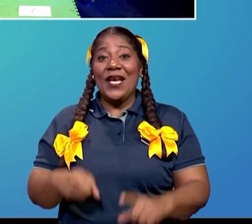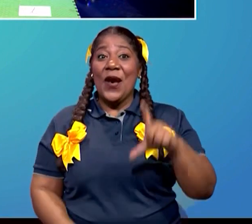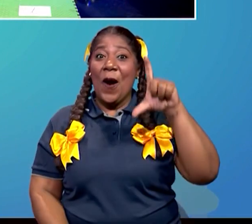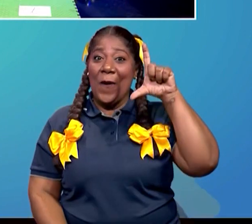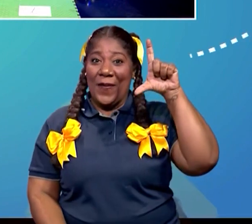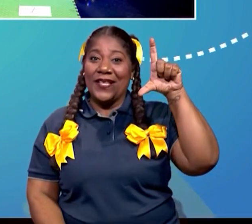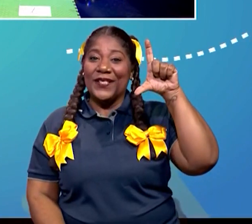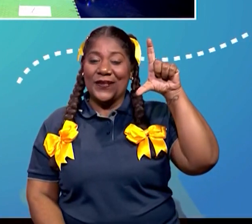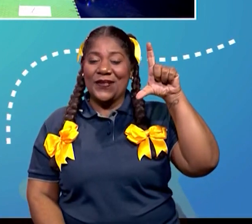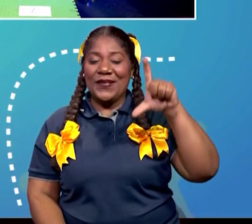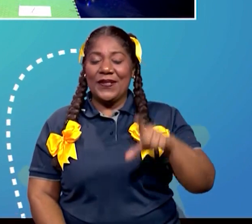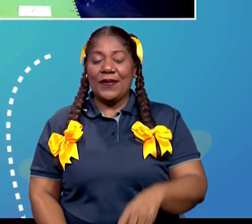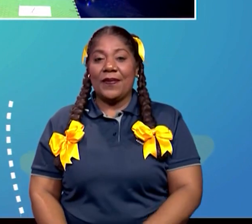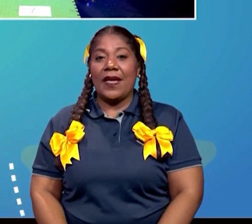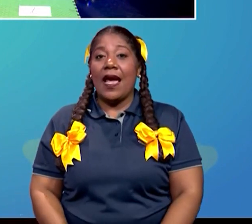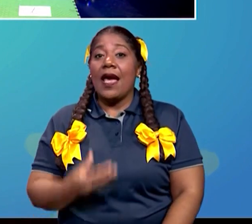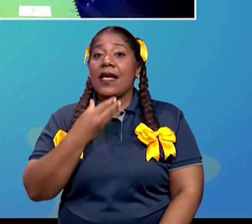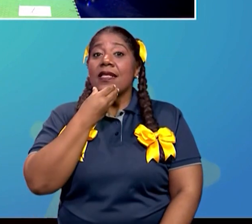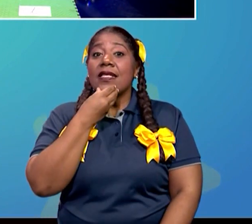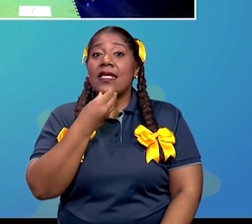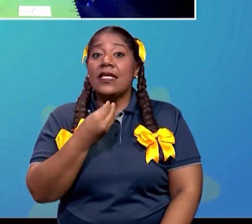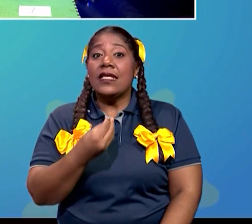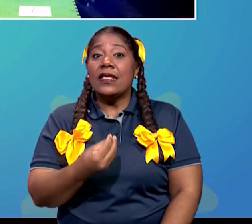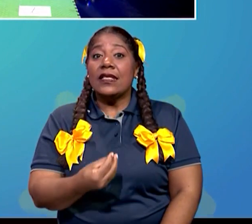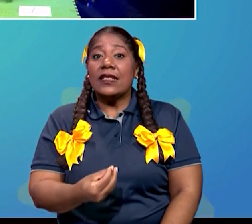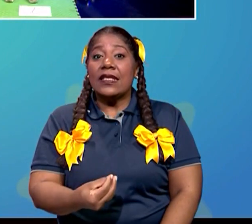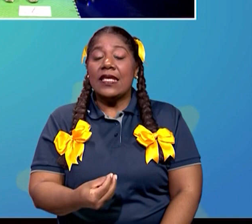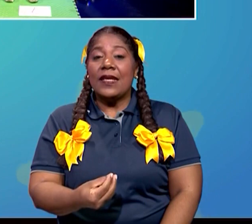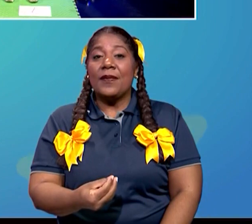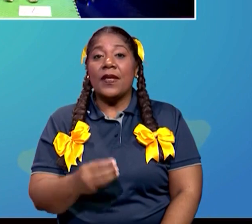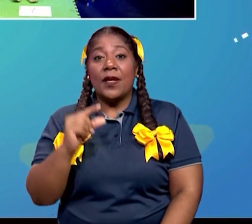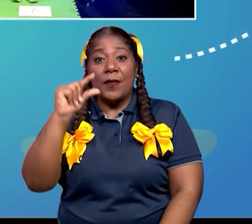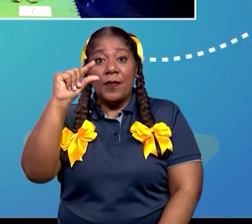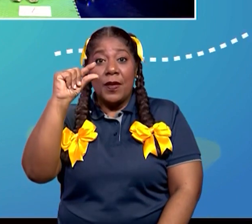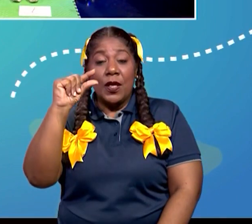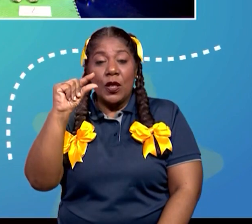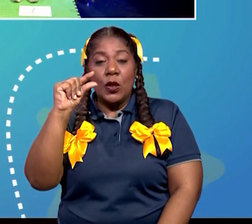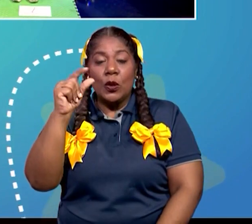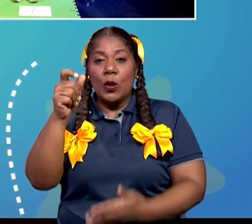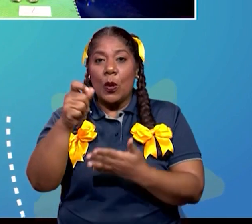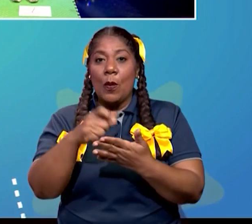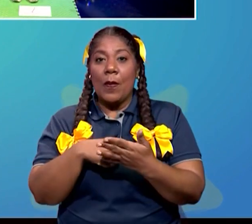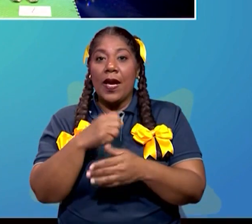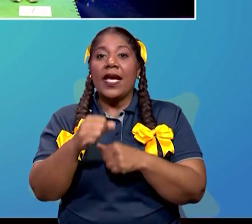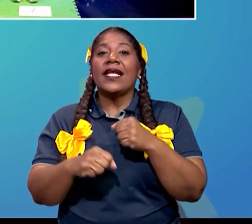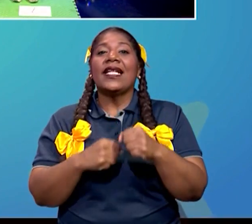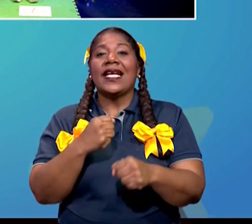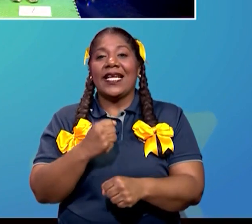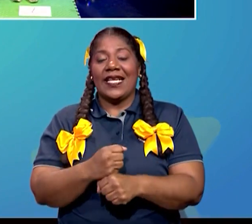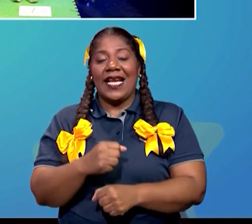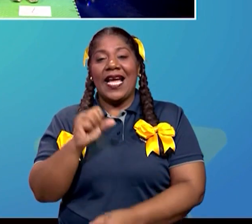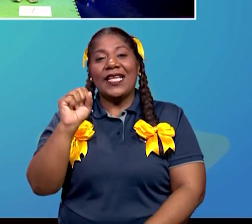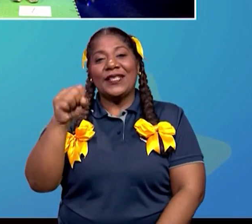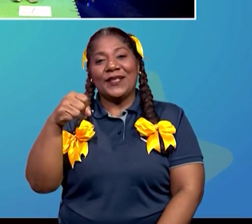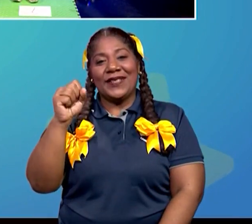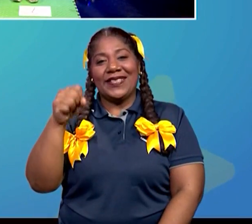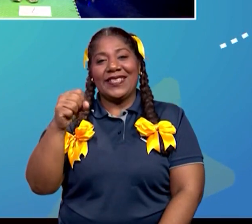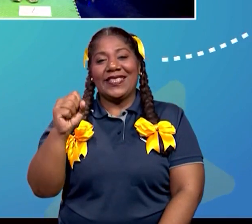mismito! ¡Diciembre! ¡Diciembre, minúscula! ¡Es un mes del año, Jennifer! ¡Bien!